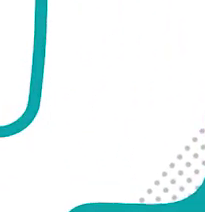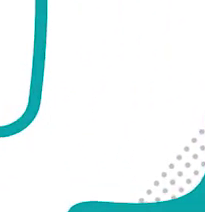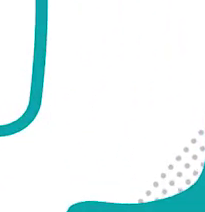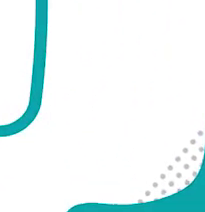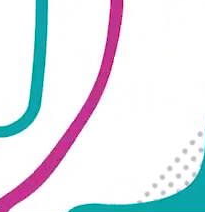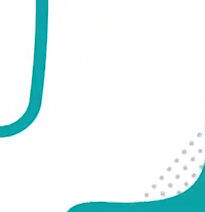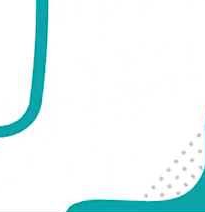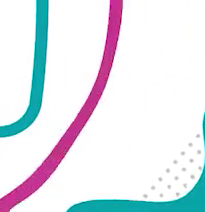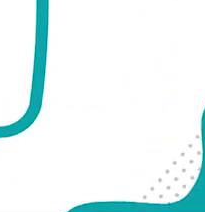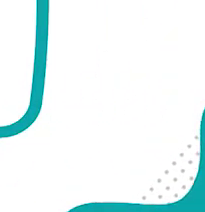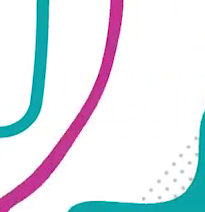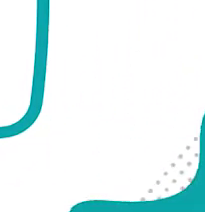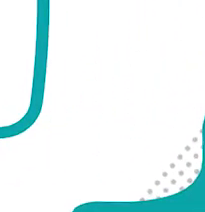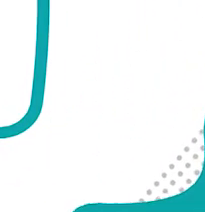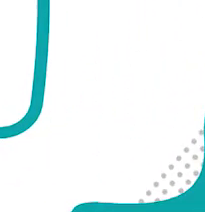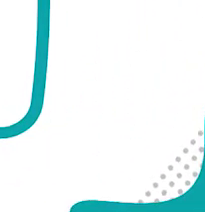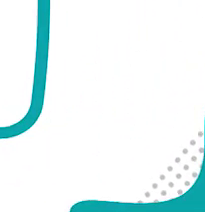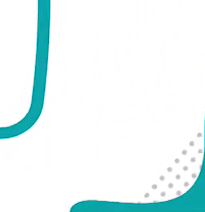Aprende en